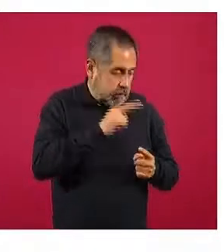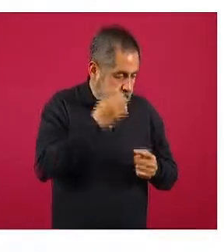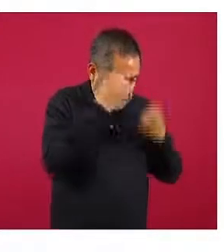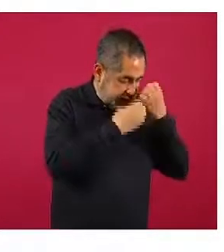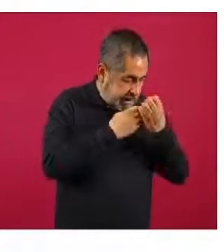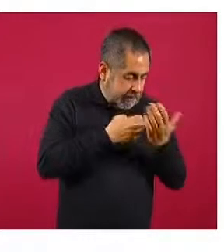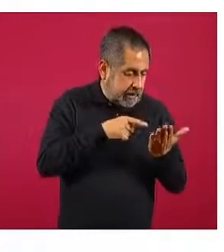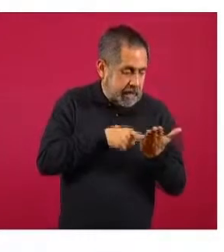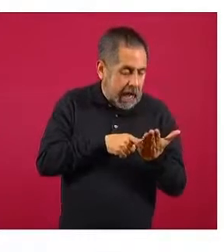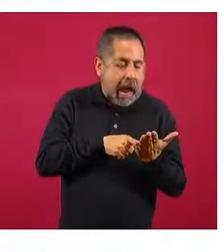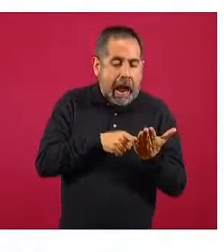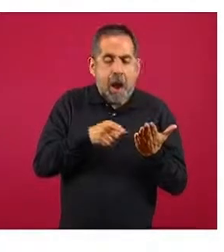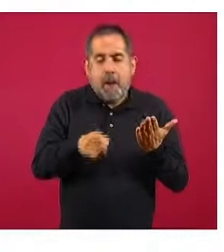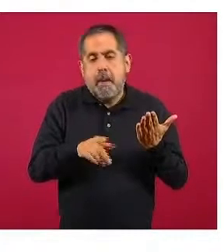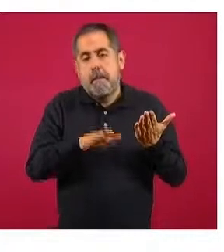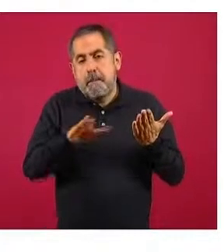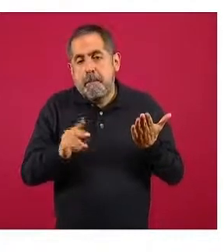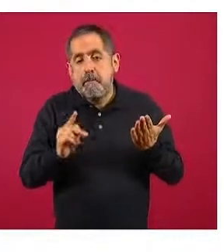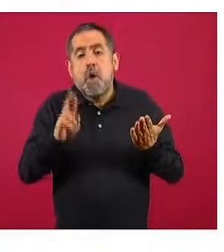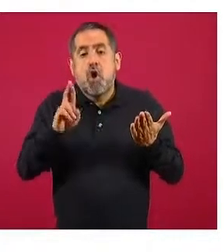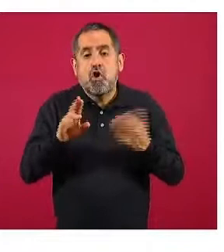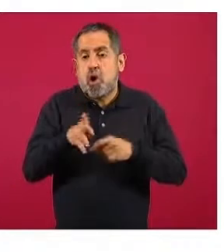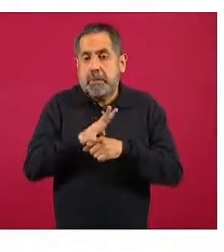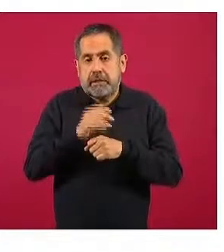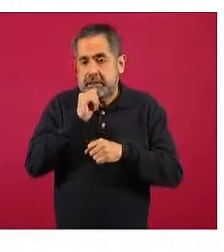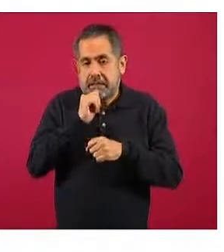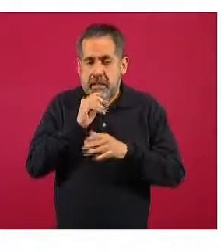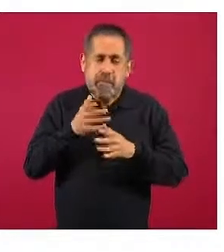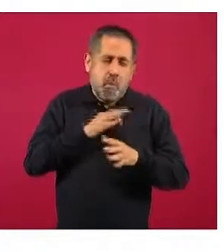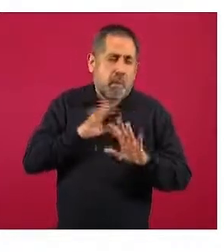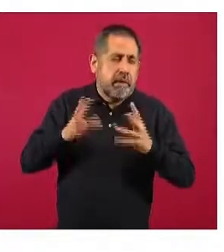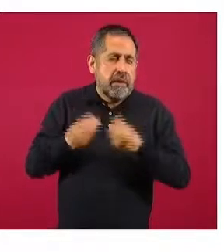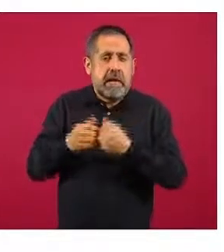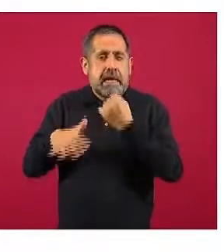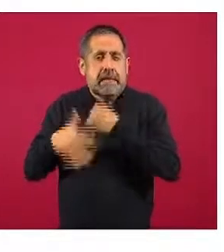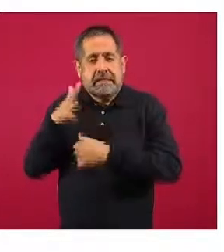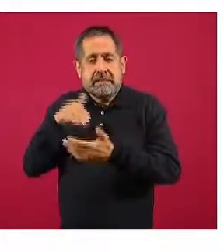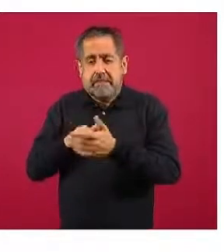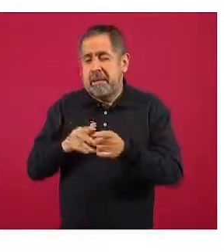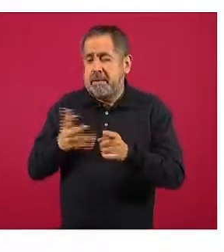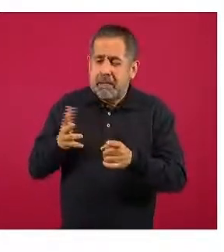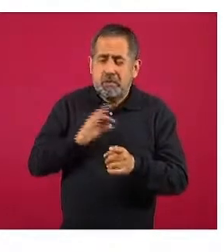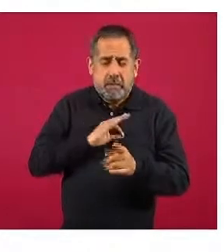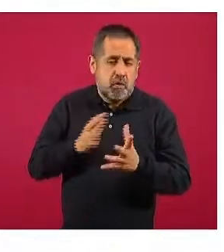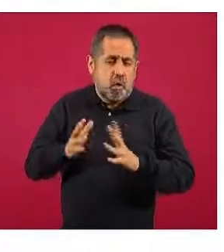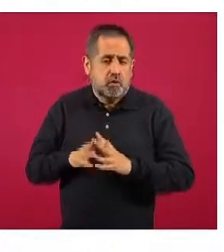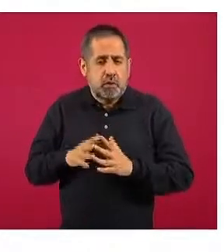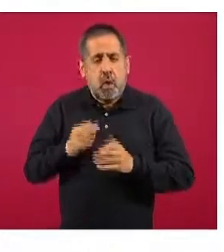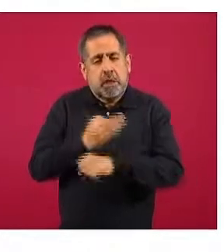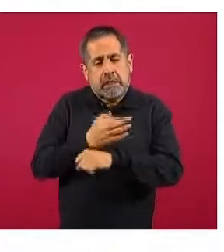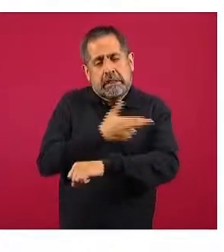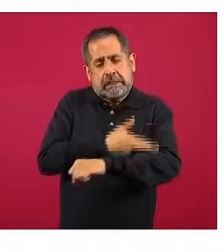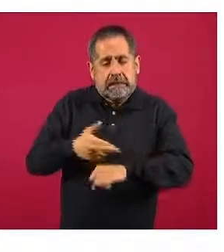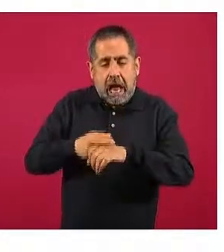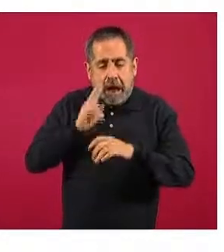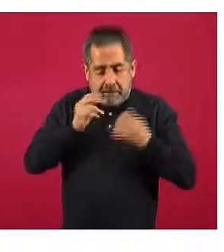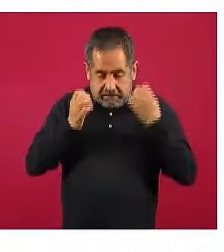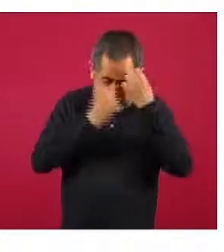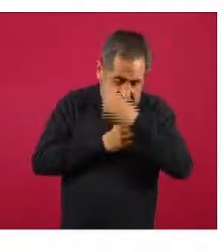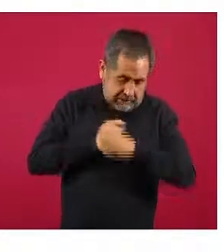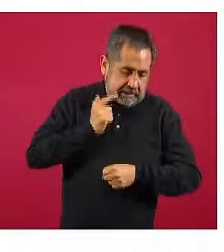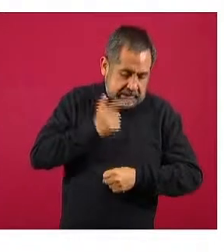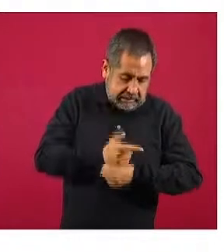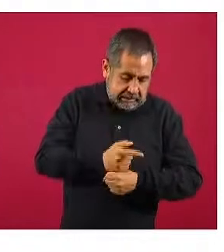528, pero tenemos un poco más de 15 mil en donde se están llevando a cabo los procesos de dictaminación